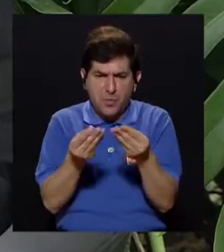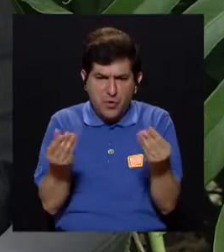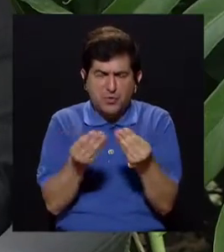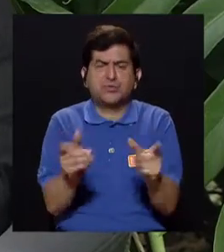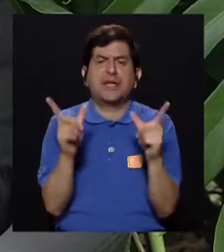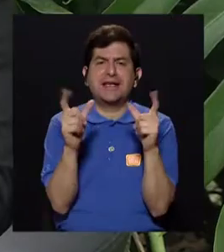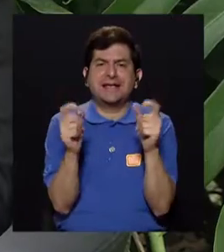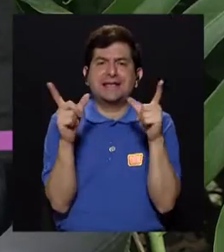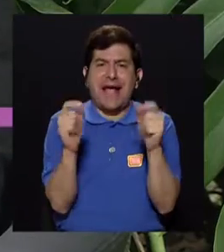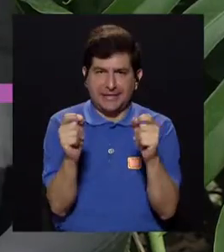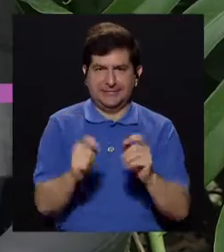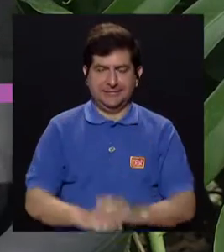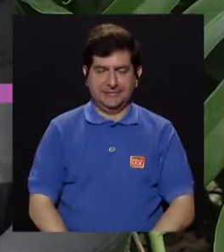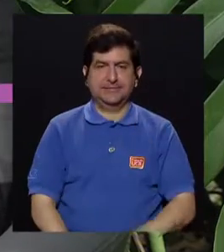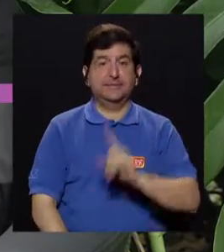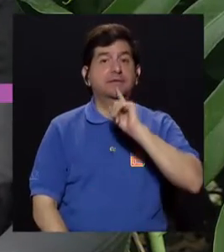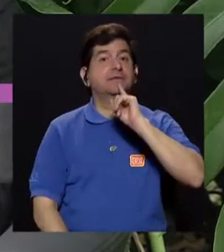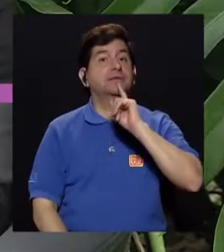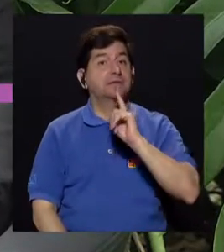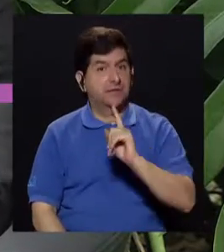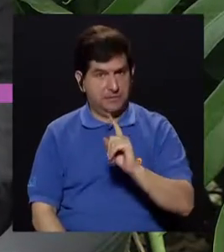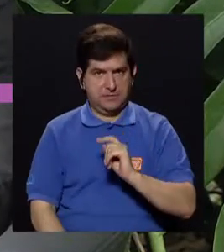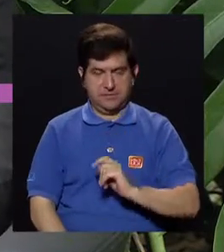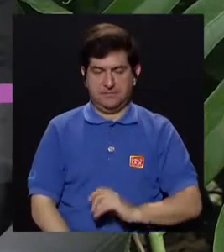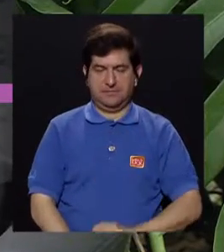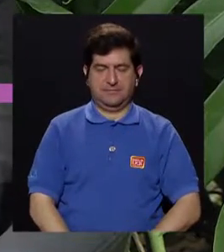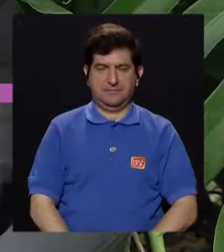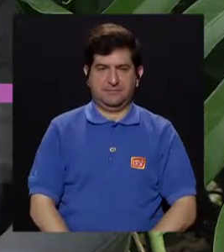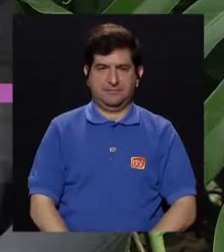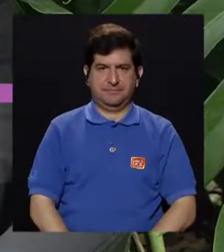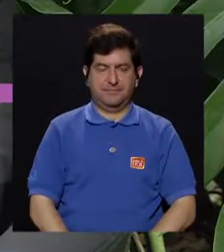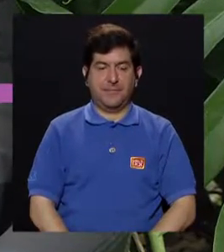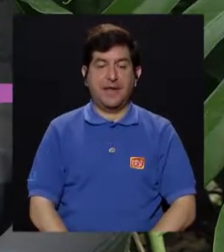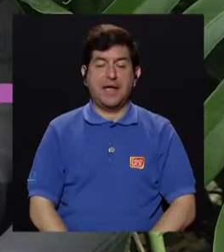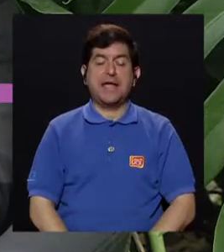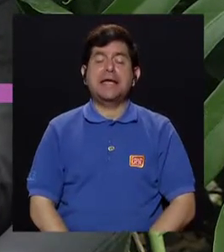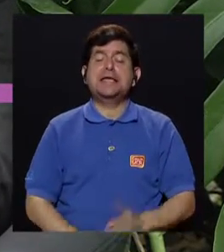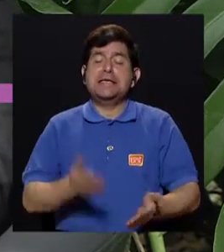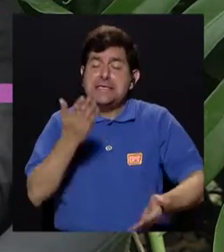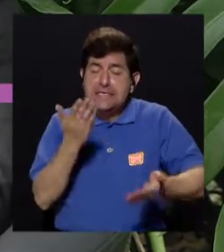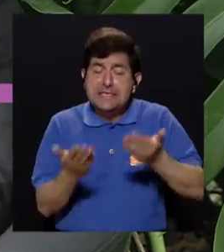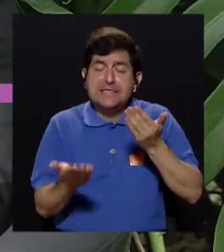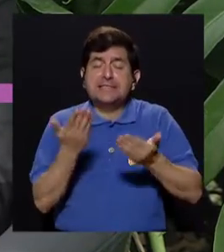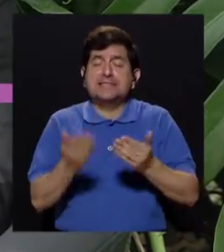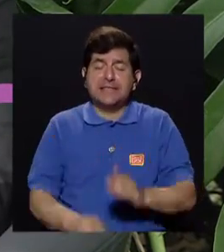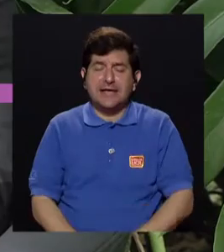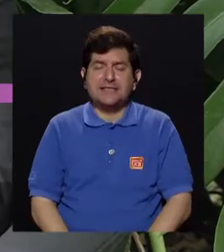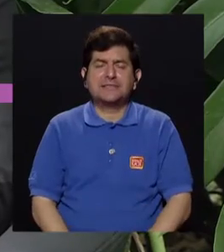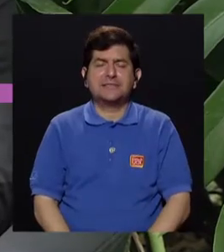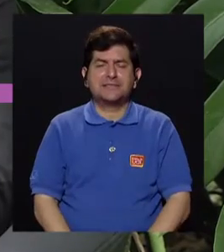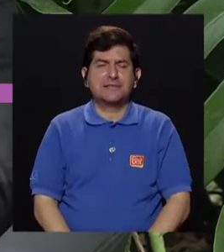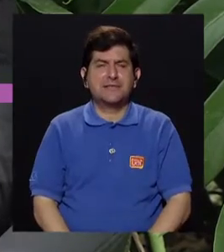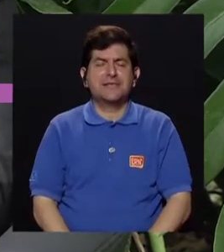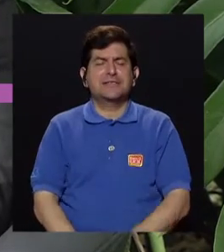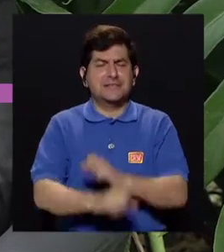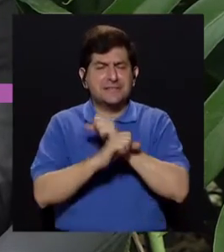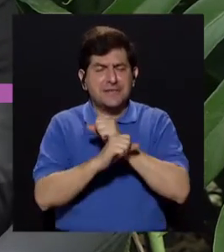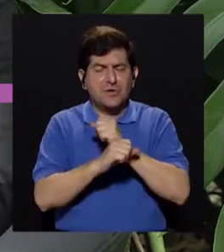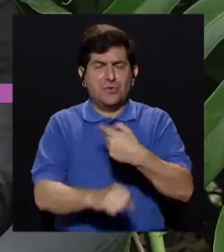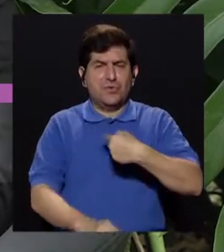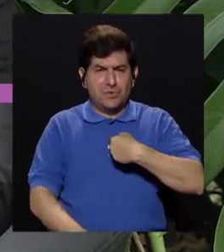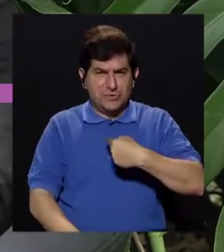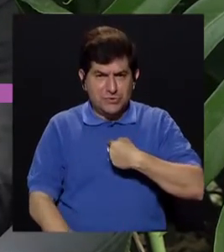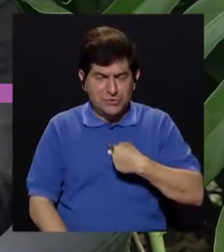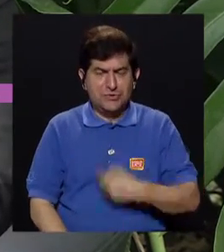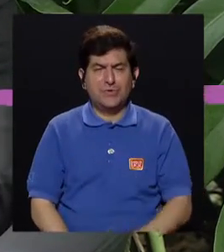perdón, producen cáncer. Lo que nos están diciendo es que es muy posible que si uno come carne